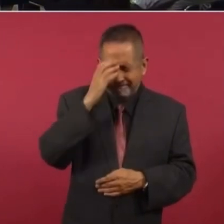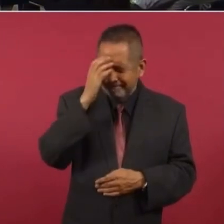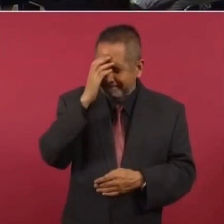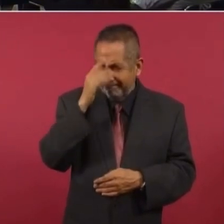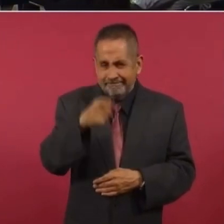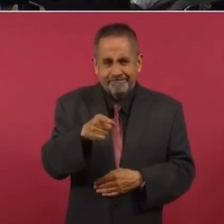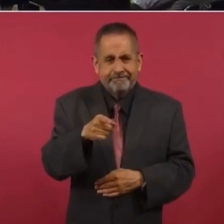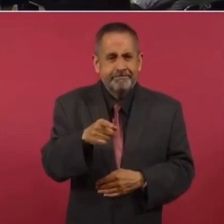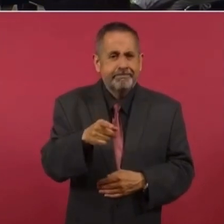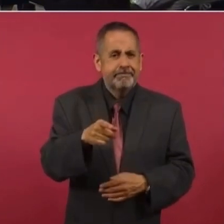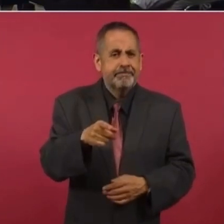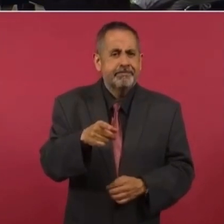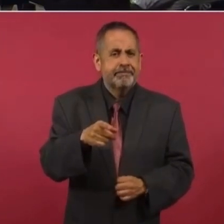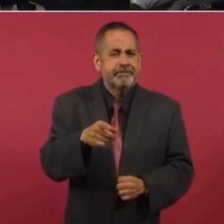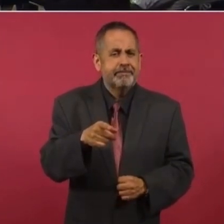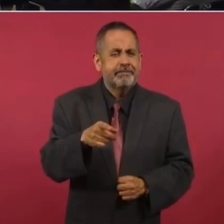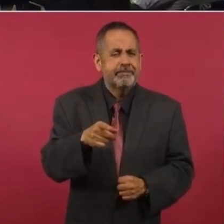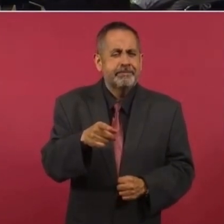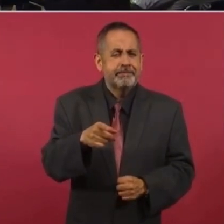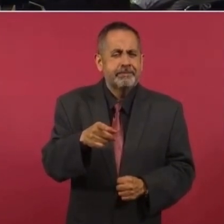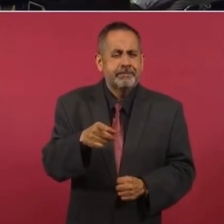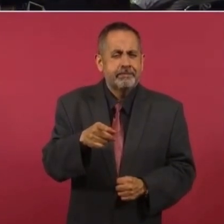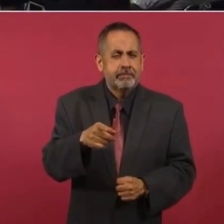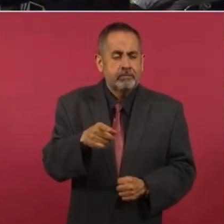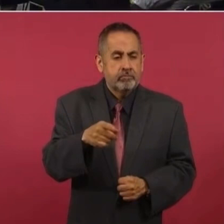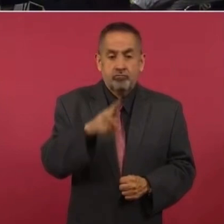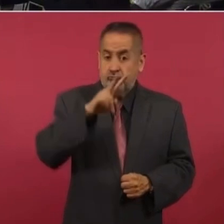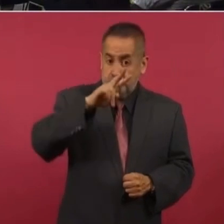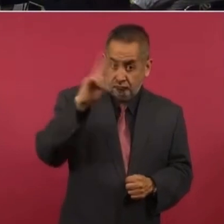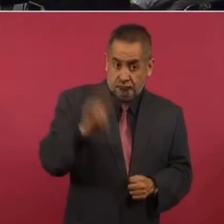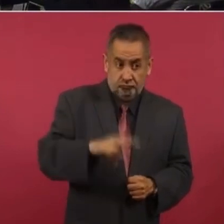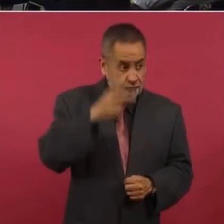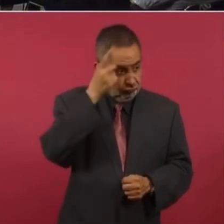que no era banquero,